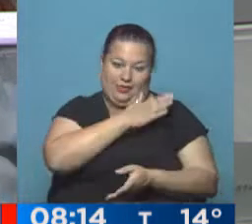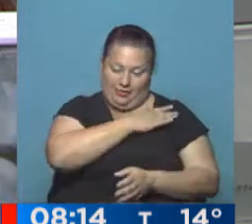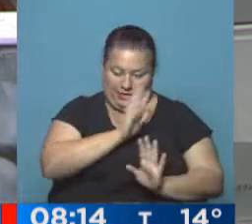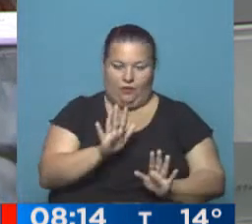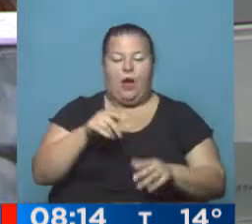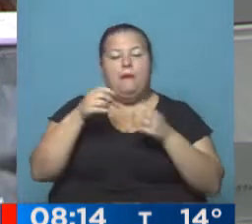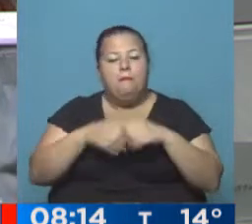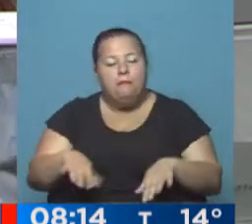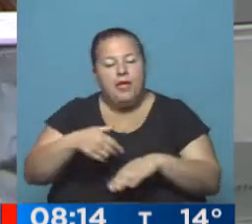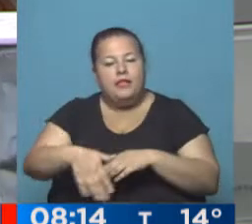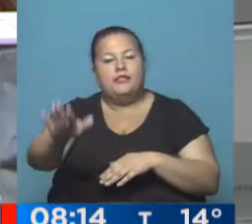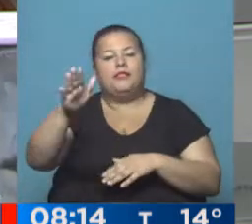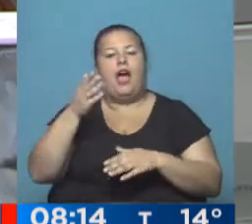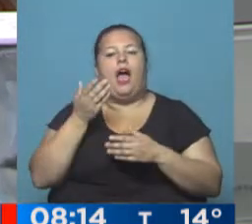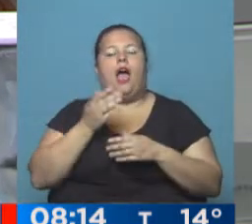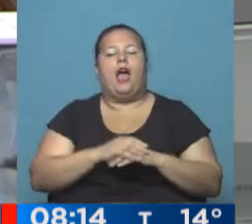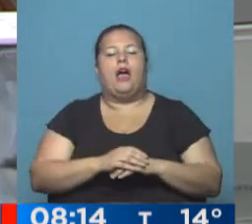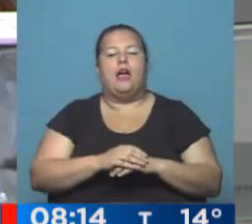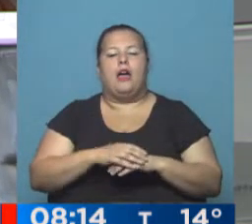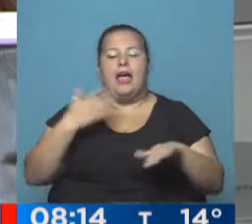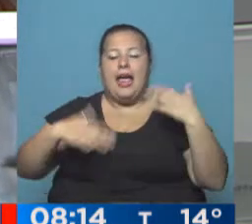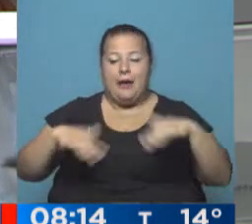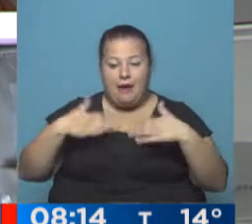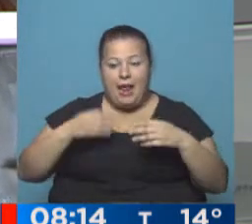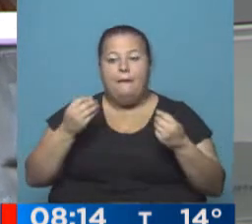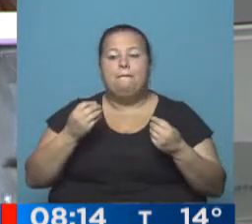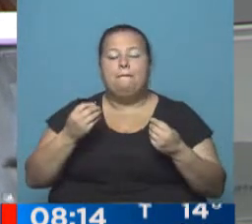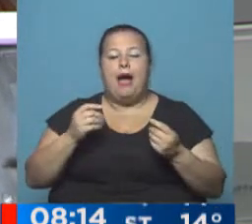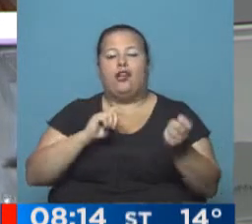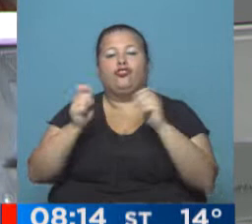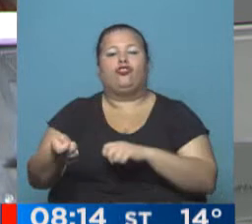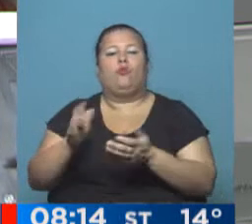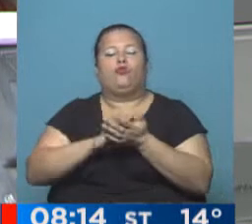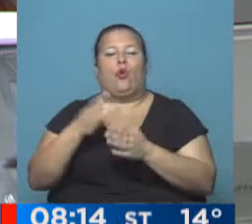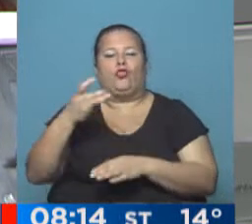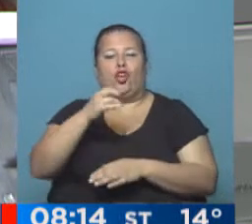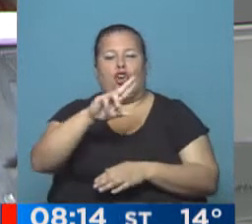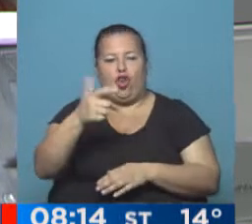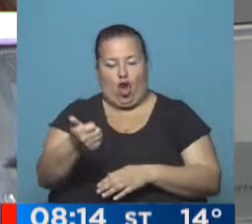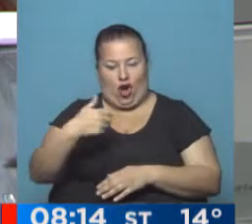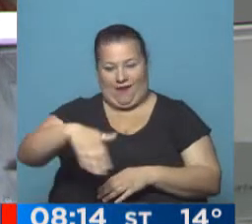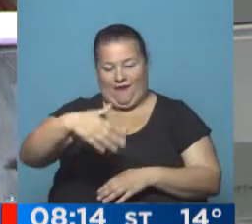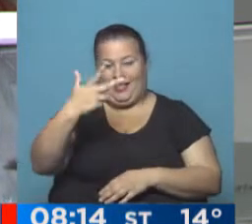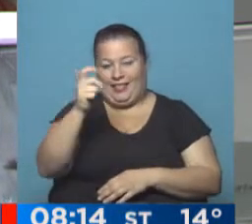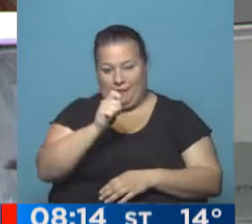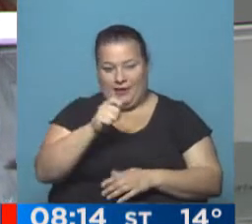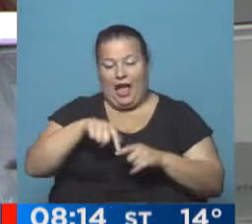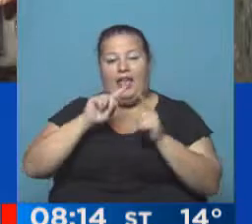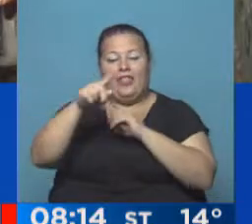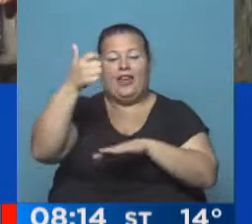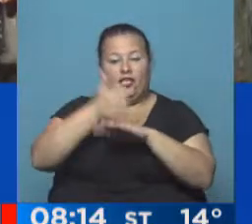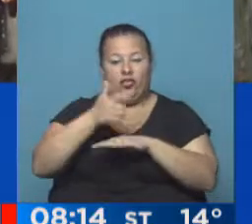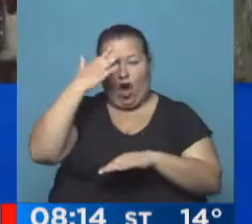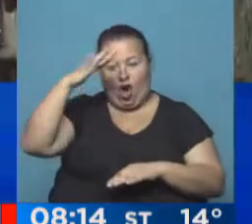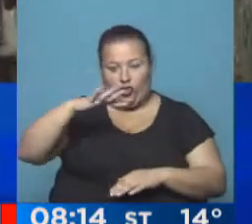Bueno, comienza a implementarse el servicio de emergencia que se ha utilizado para poder suplir lo que es el ferrocarril Roca durante los próximos 90 días. Estamos en vivo justamente